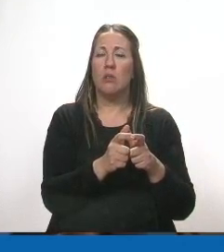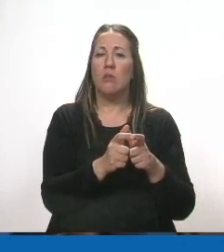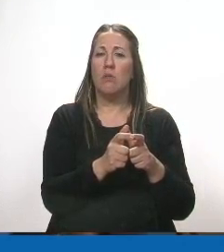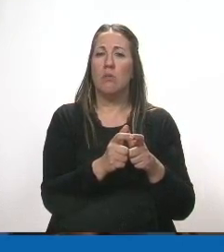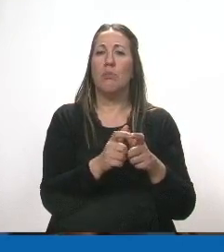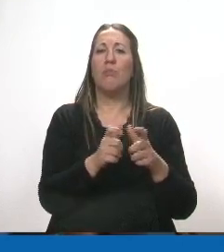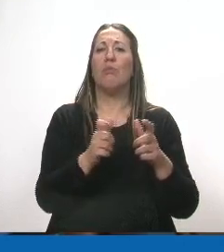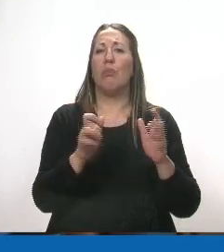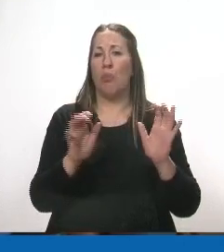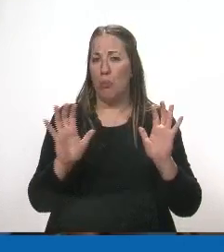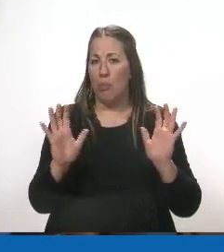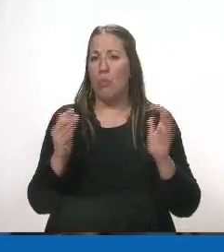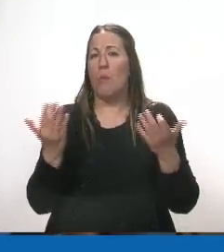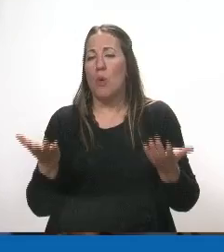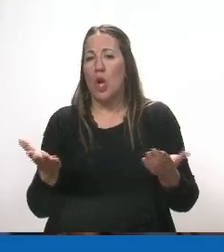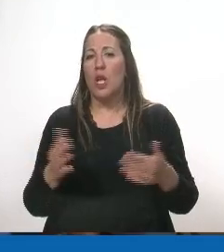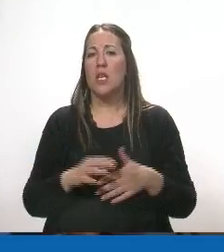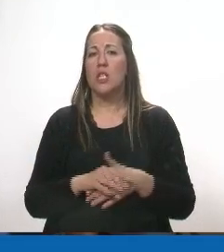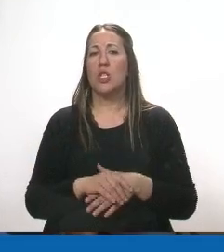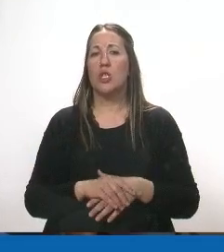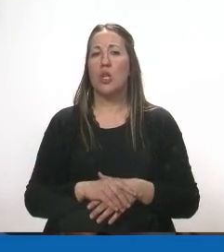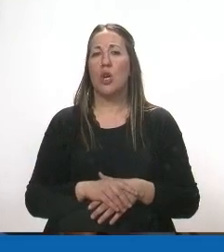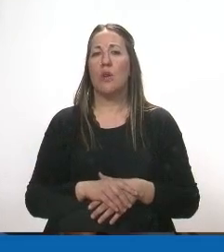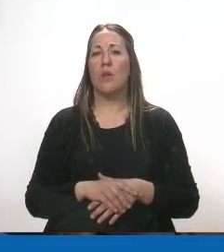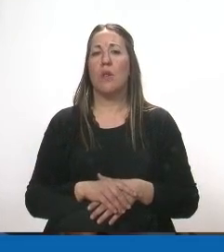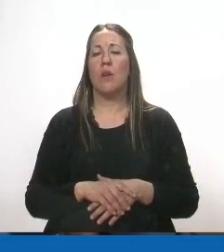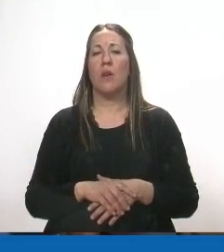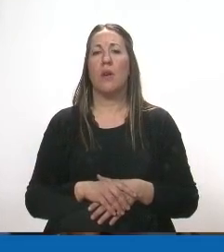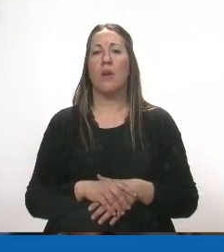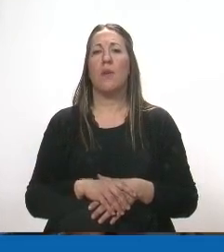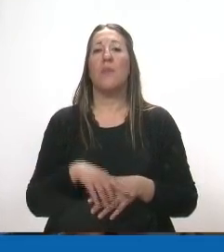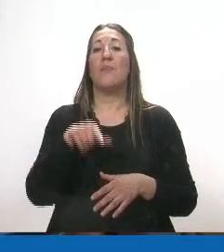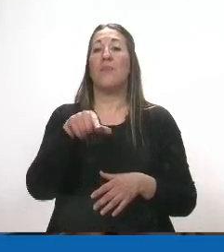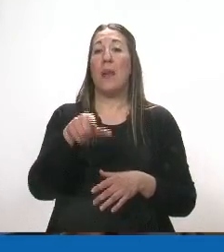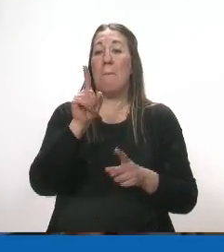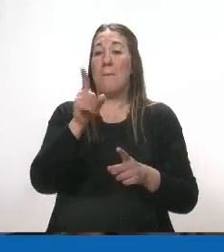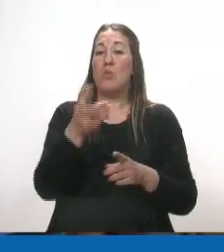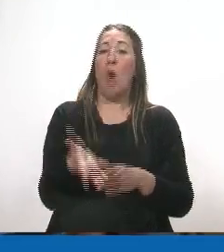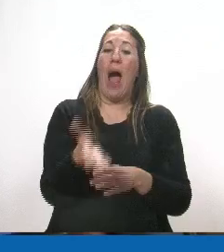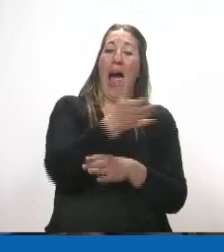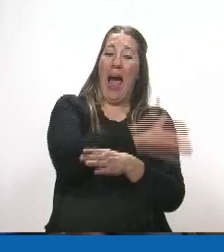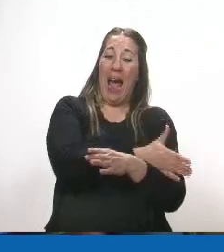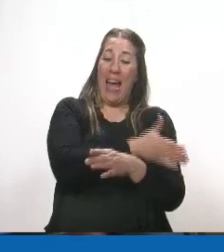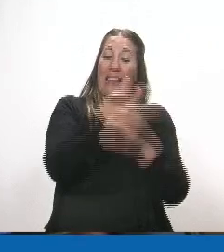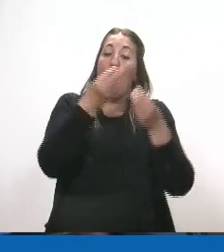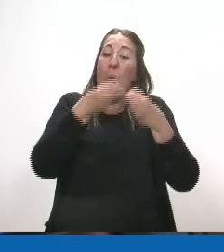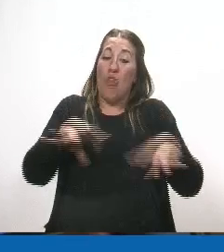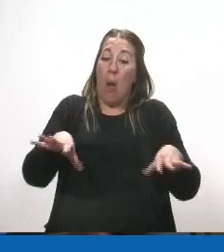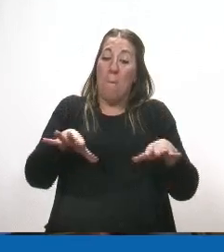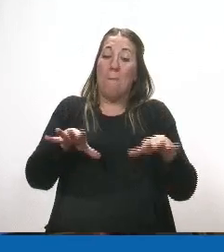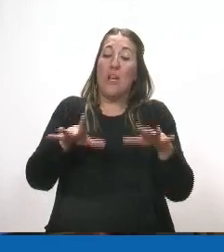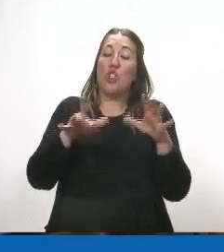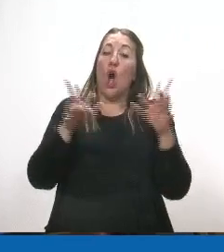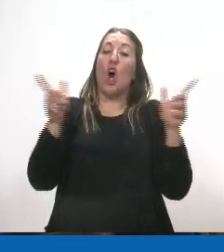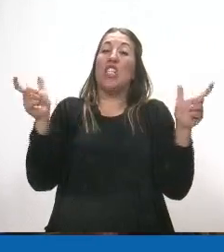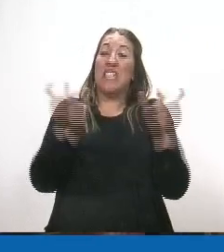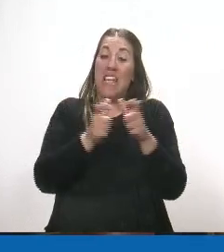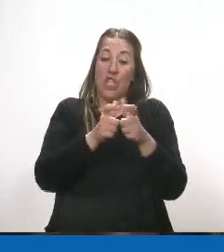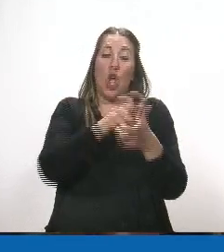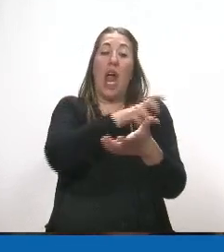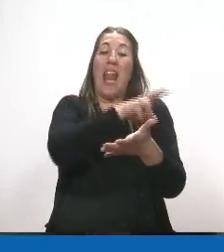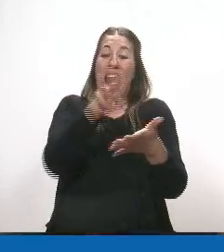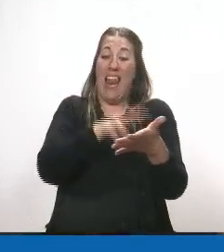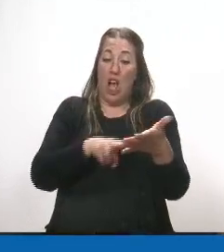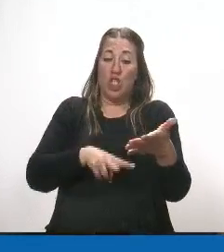Pero por eso digo, y haciendo mención a lo que se leyó al comienzo de esta sesión respecto a que si hay una moción,